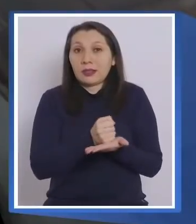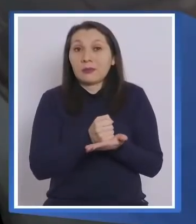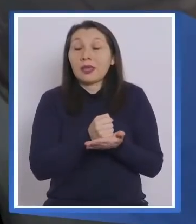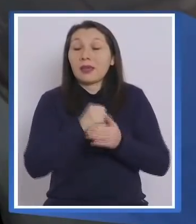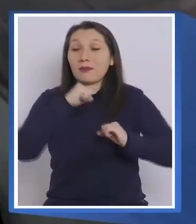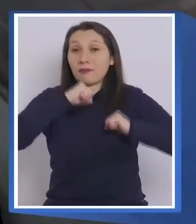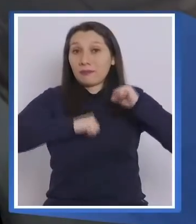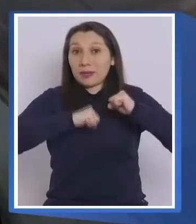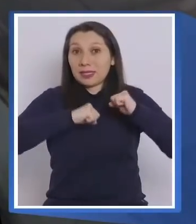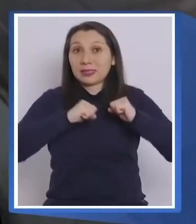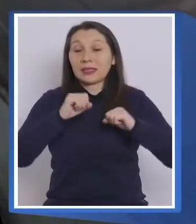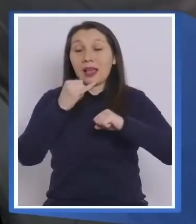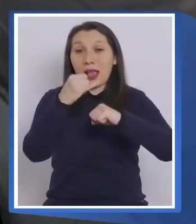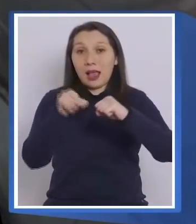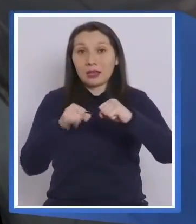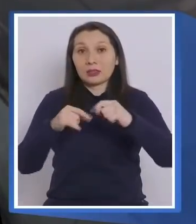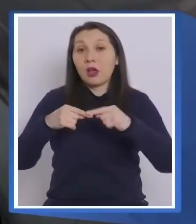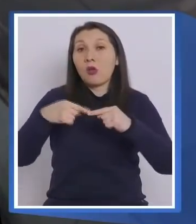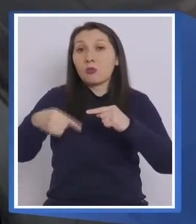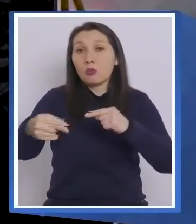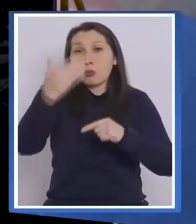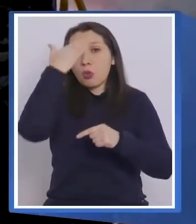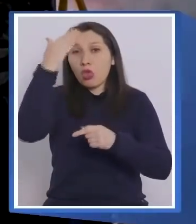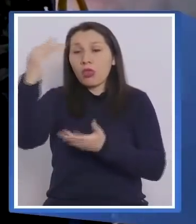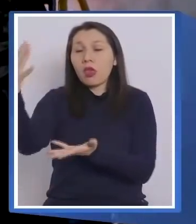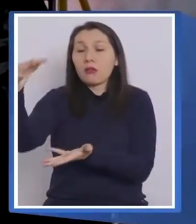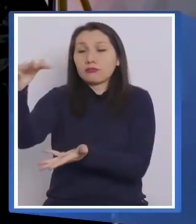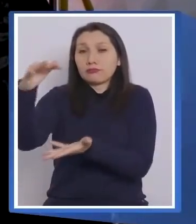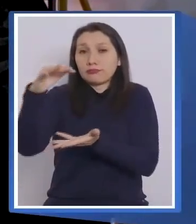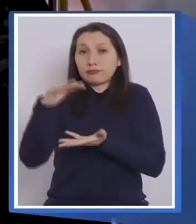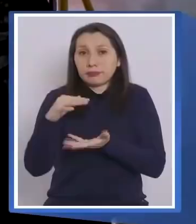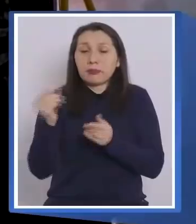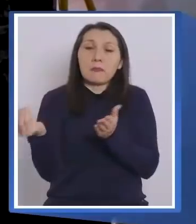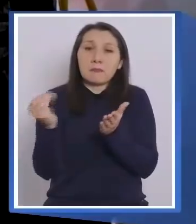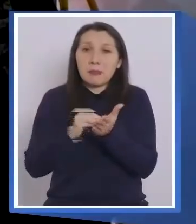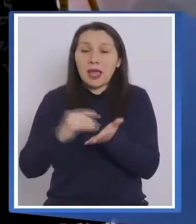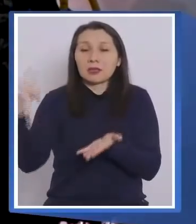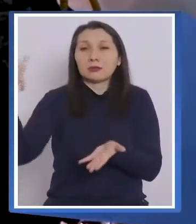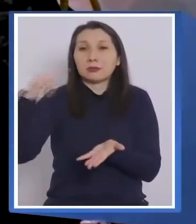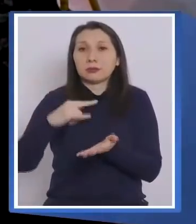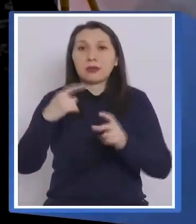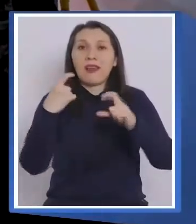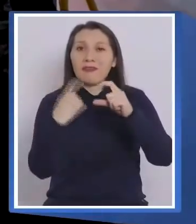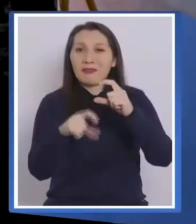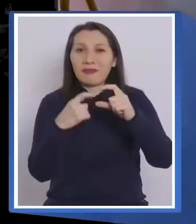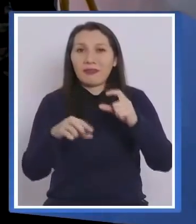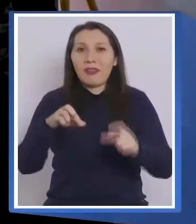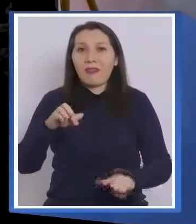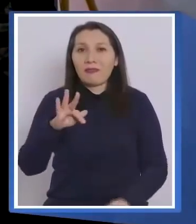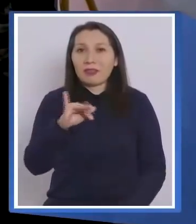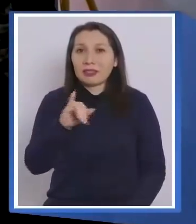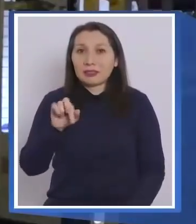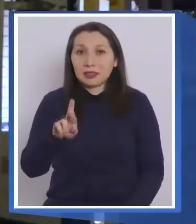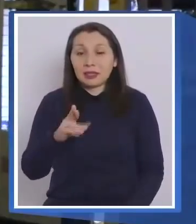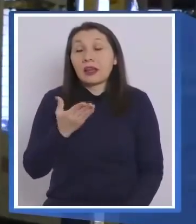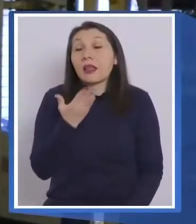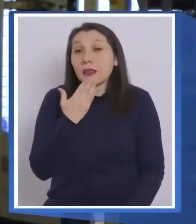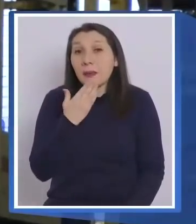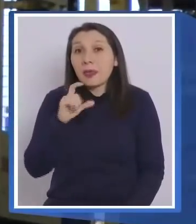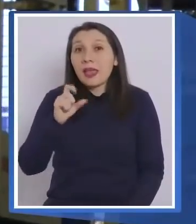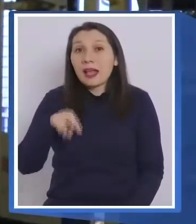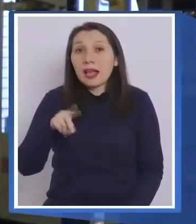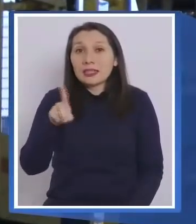AstraZeneca, se sumarán en los próximos días nuevas llegadas de Pfizer, BioNTech, también